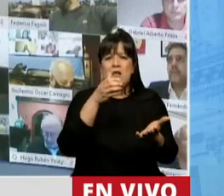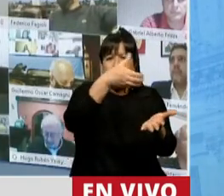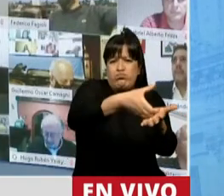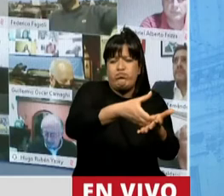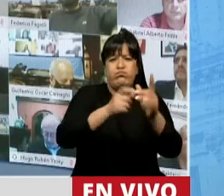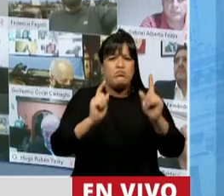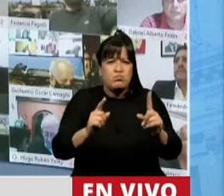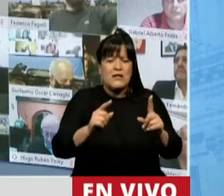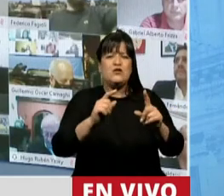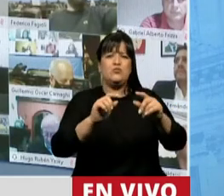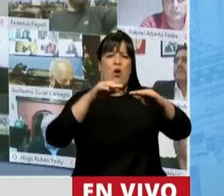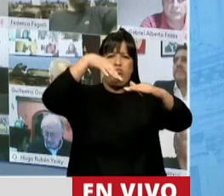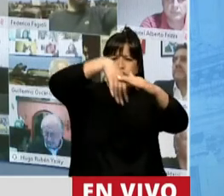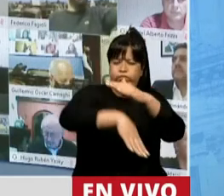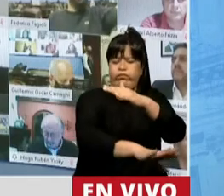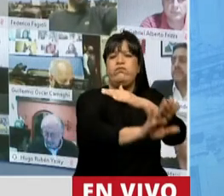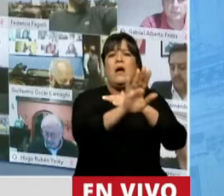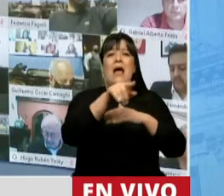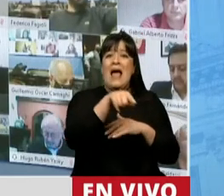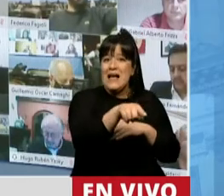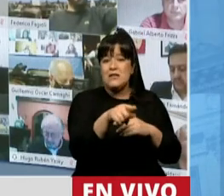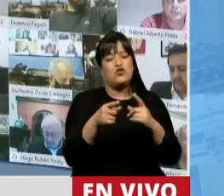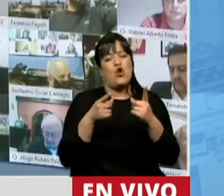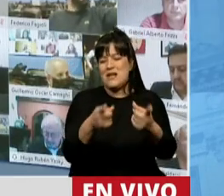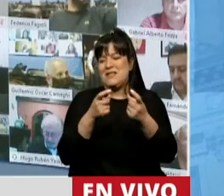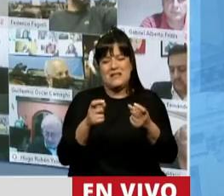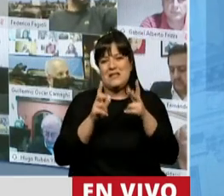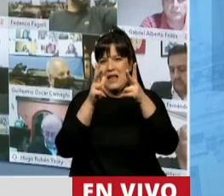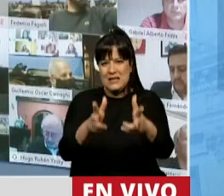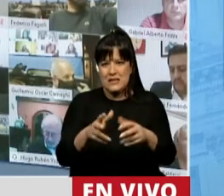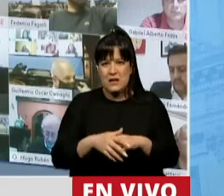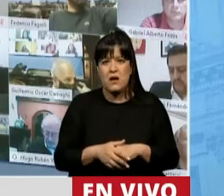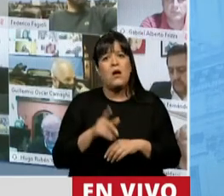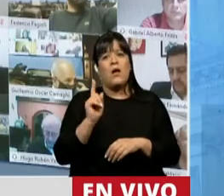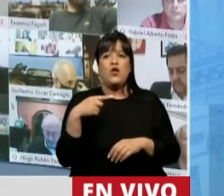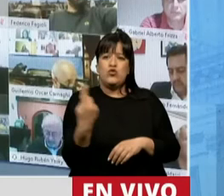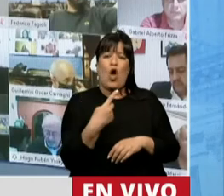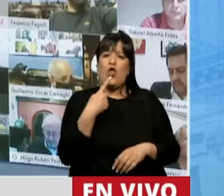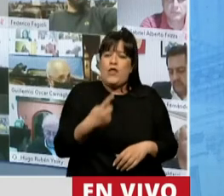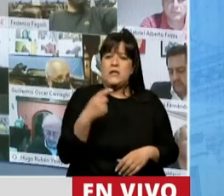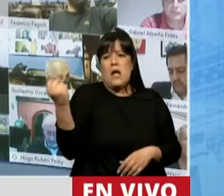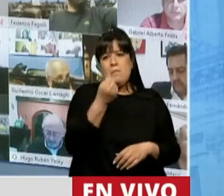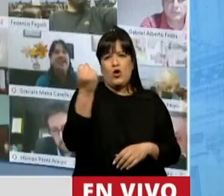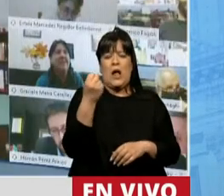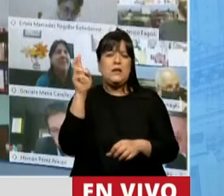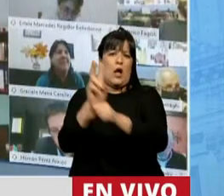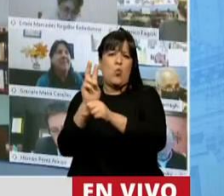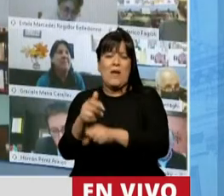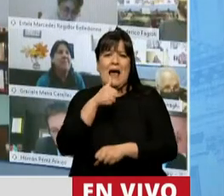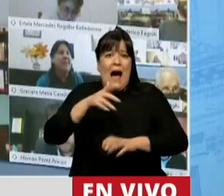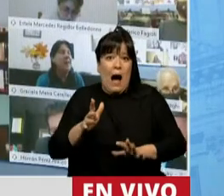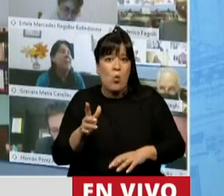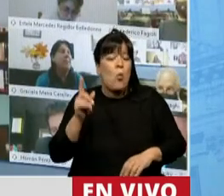genera el salto de agua. Y esto necesariamente lo tenemos que decir. Y tanto nos importa el cuidado del agua, que